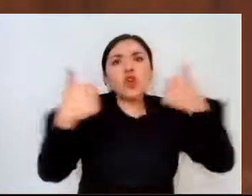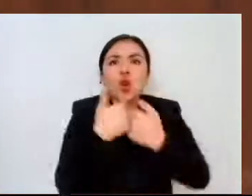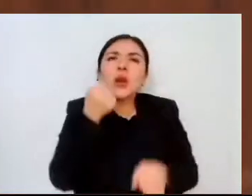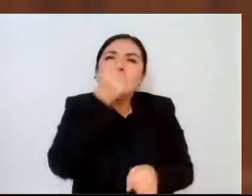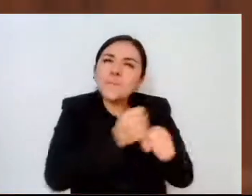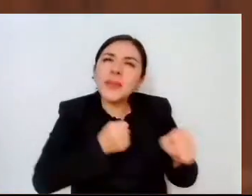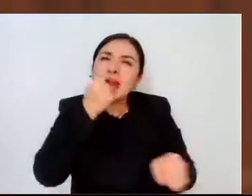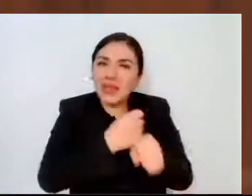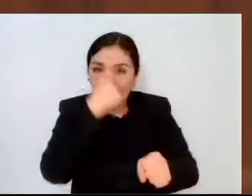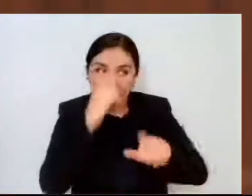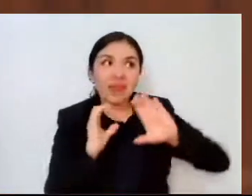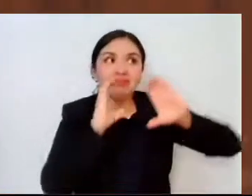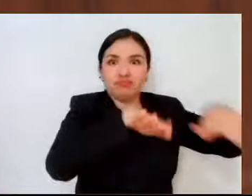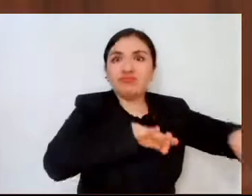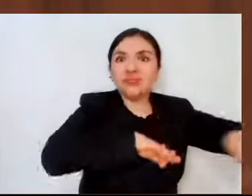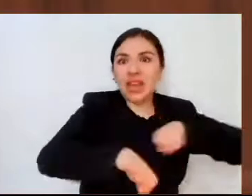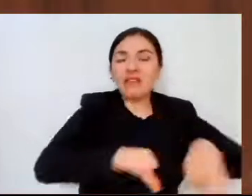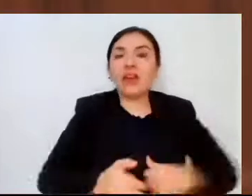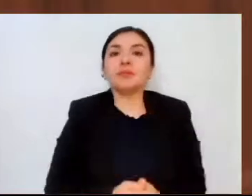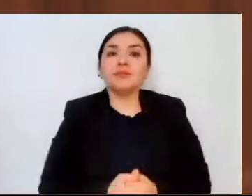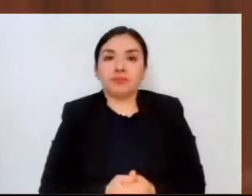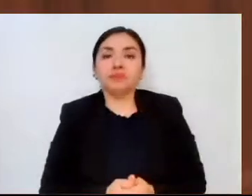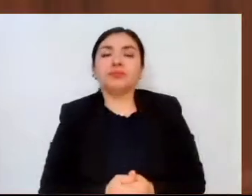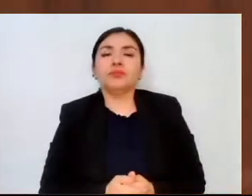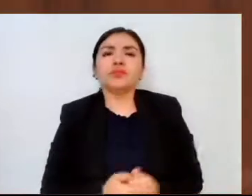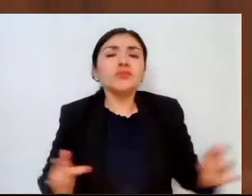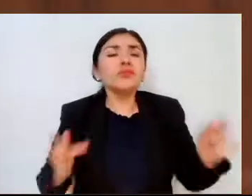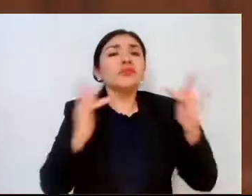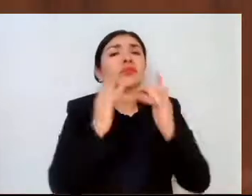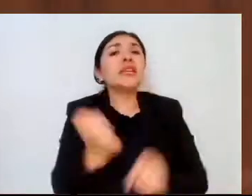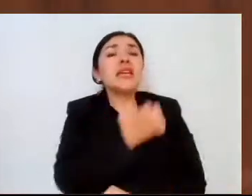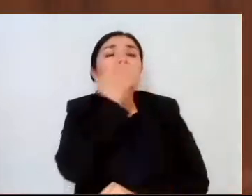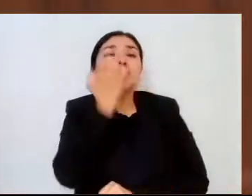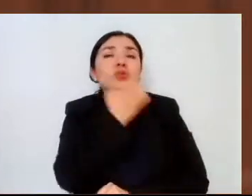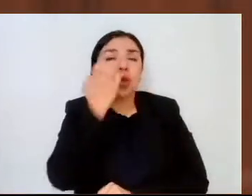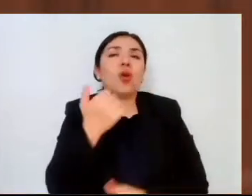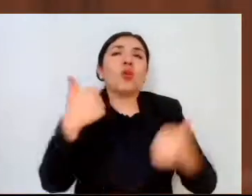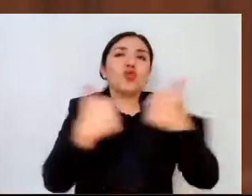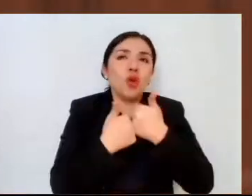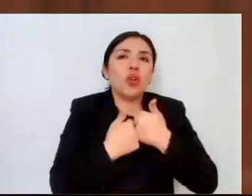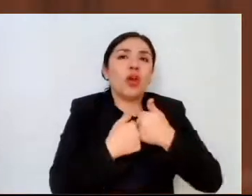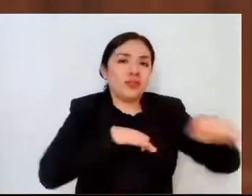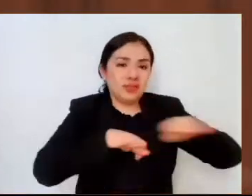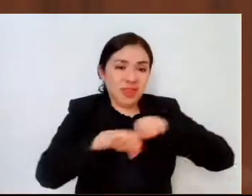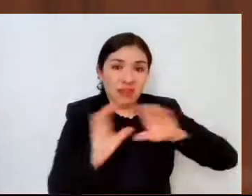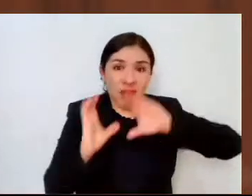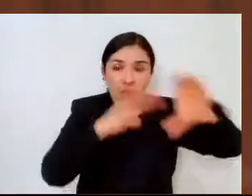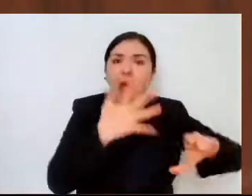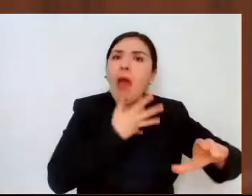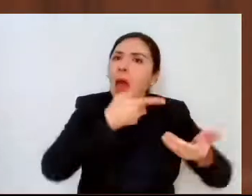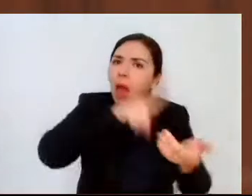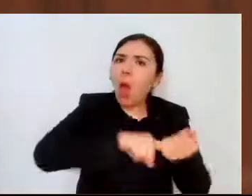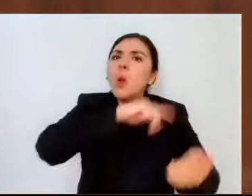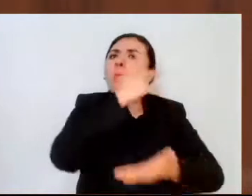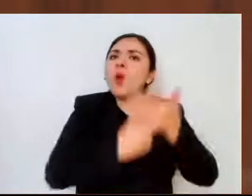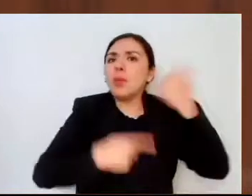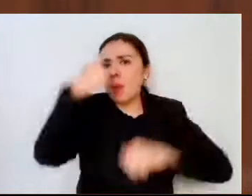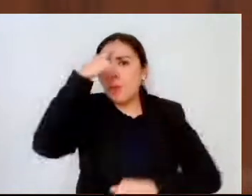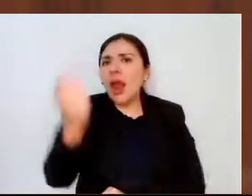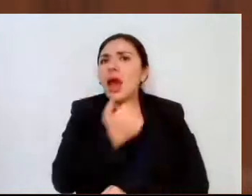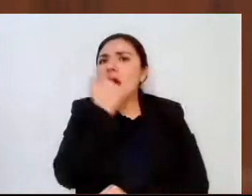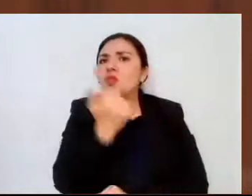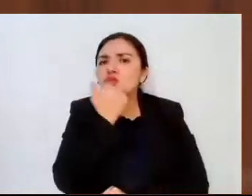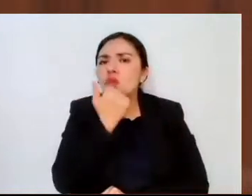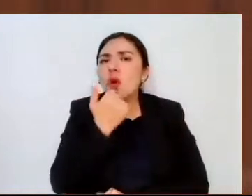fuerza laboral. Los nodos educativos productivos cuentan con programas de estudio alineados a las